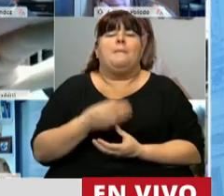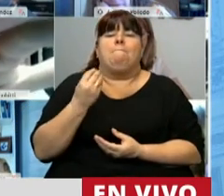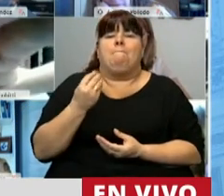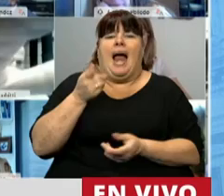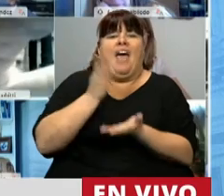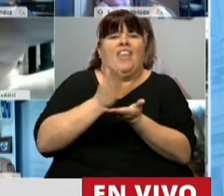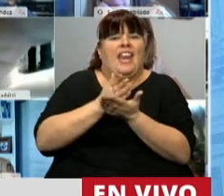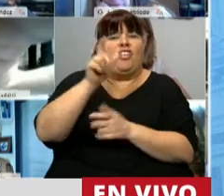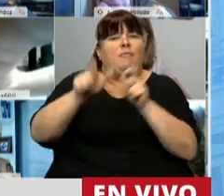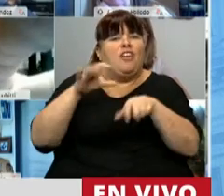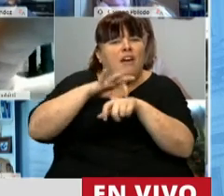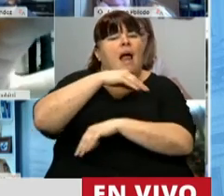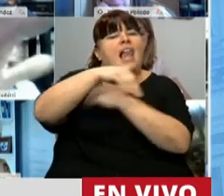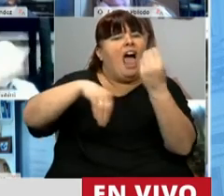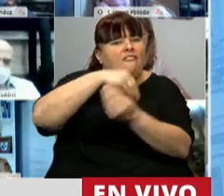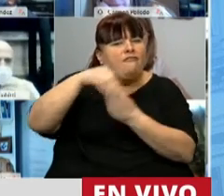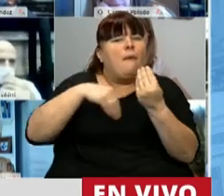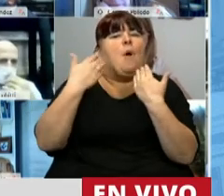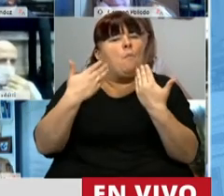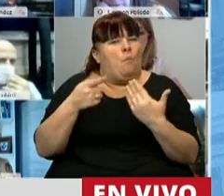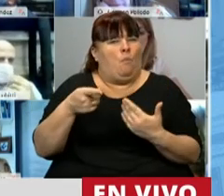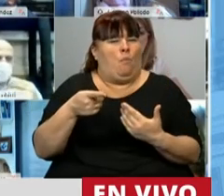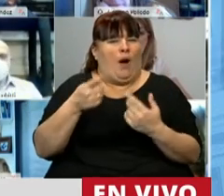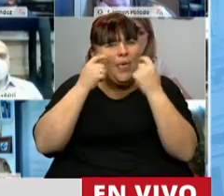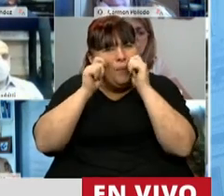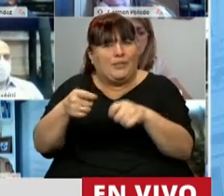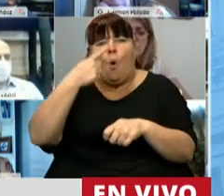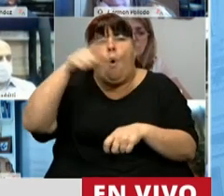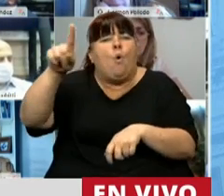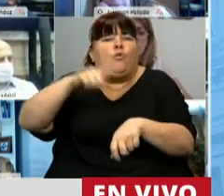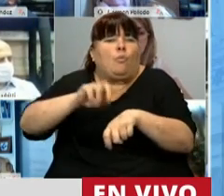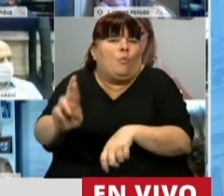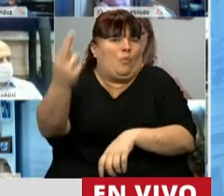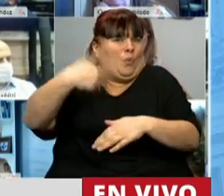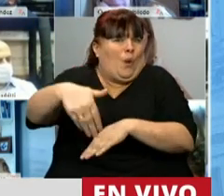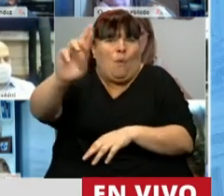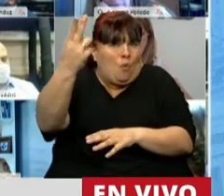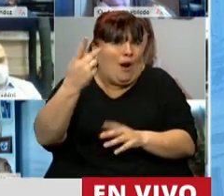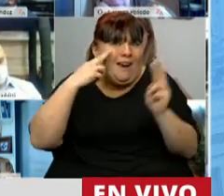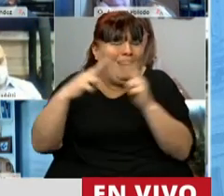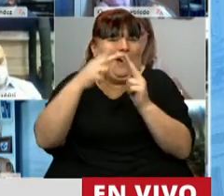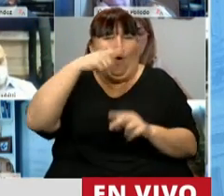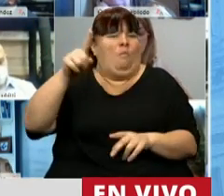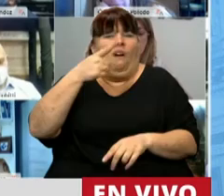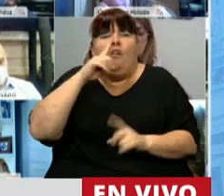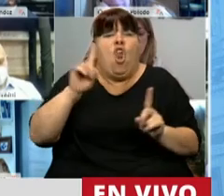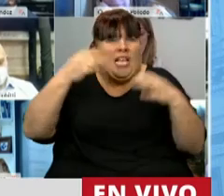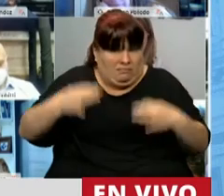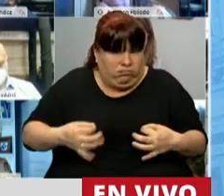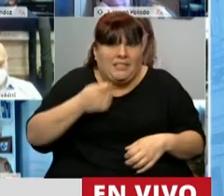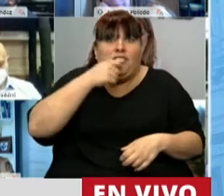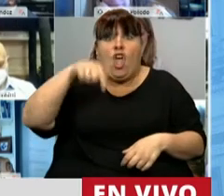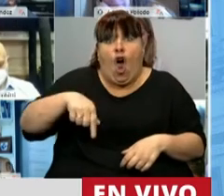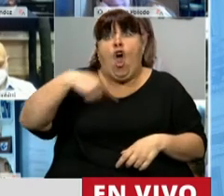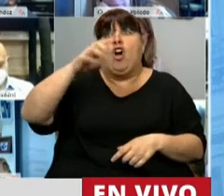marco de los derechos del paciente, sus familiares puedan verlo en el último momento de la vida, pero eso nada garantiza que quien